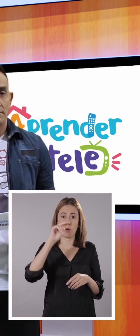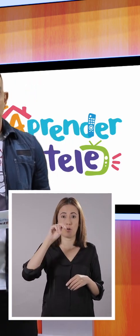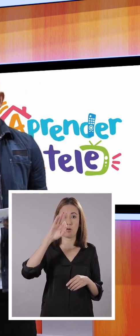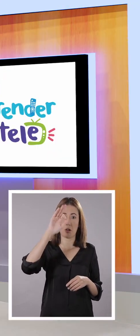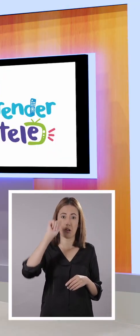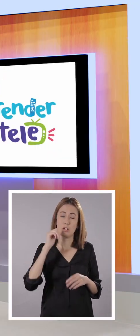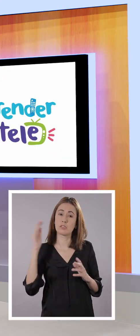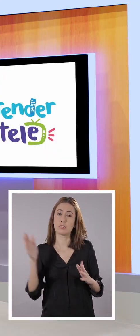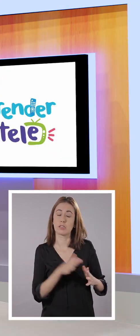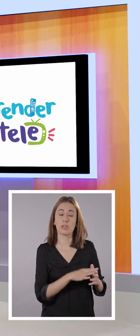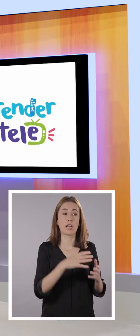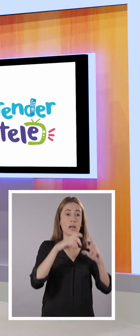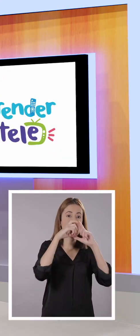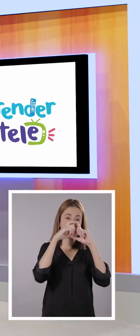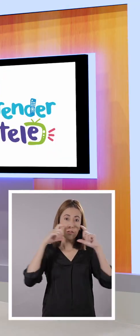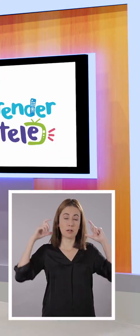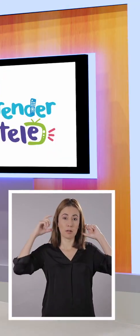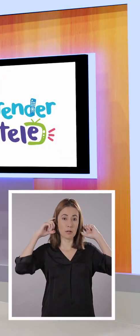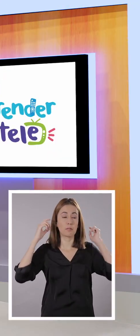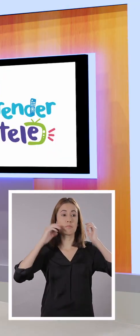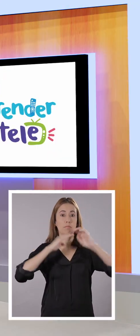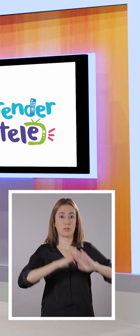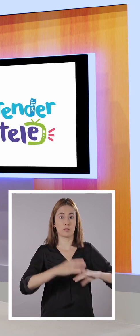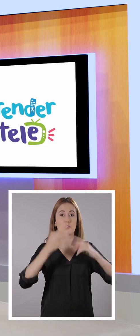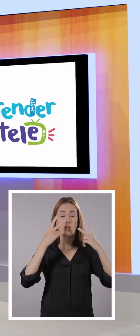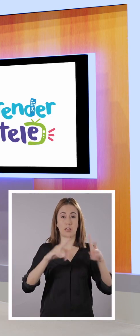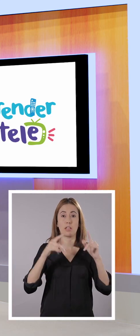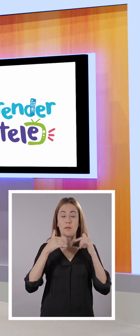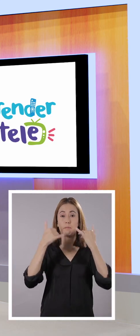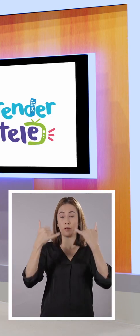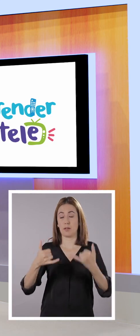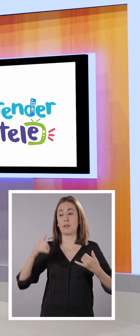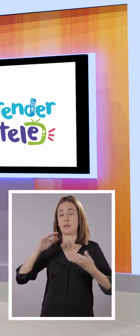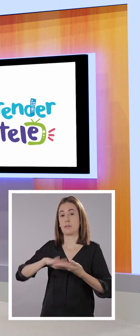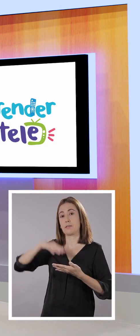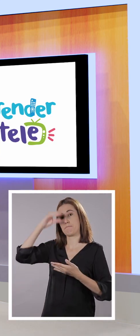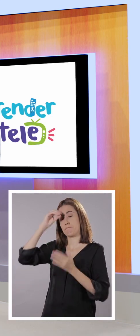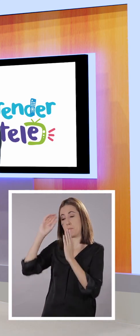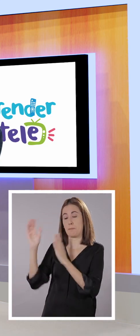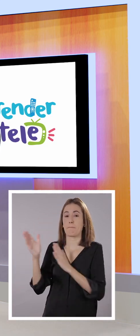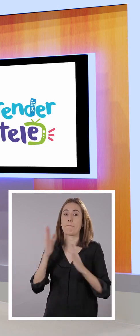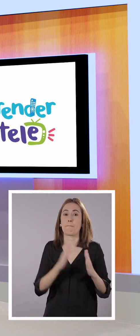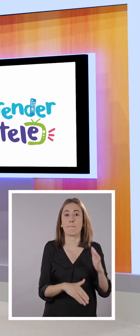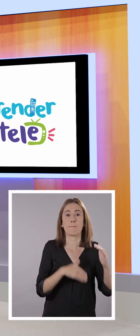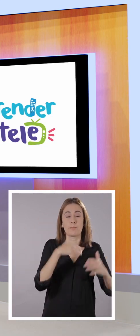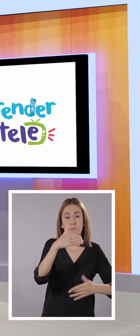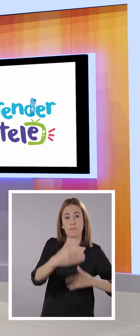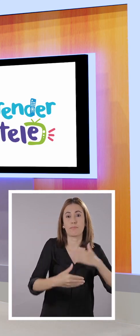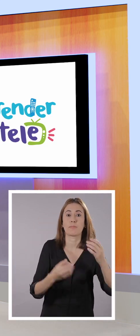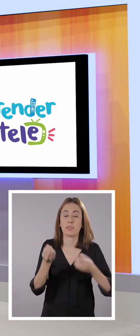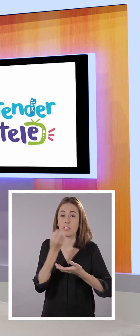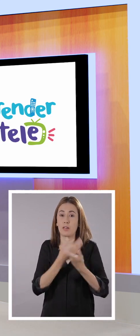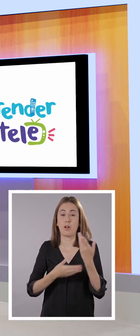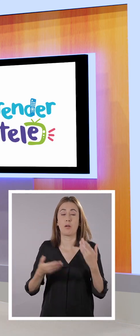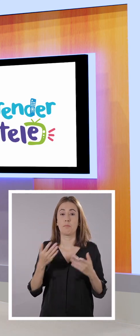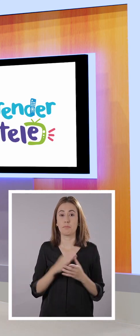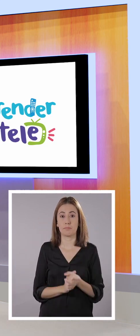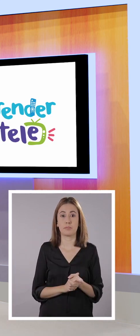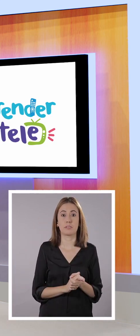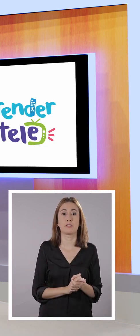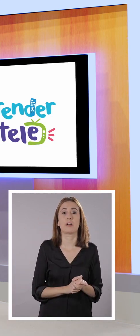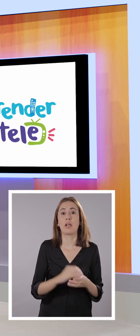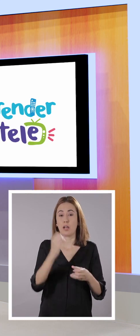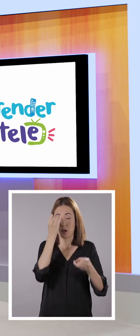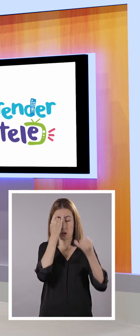al bicho, se puso mascarilla. Ok. Ahora yo puse Marco se dio cuenta y les invitó a colaborar a todos.